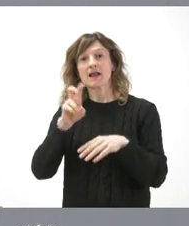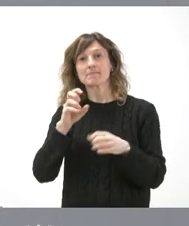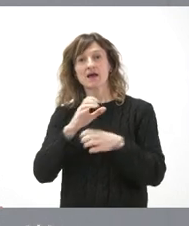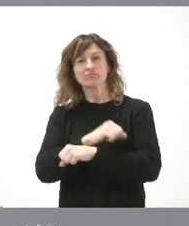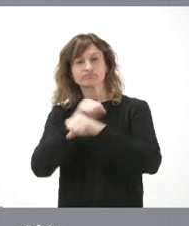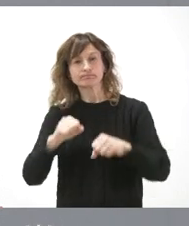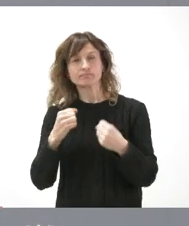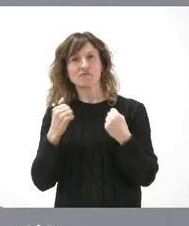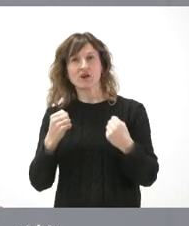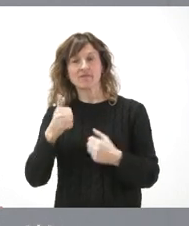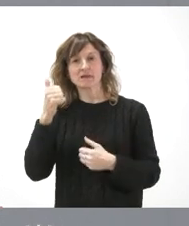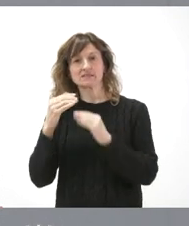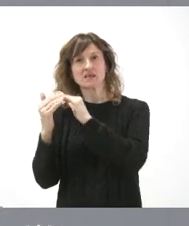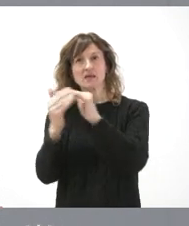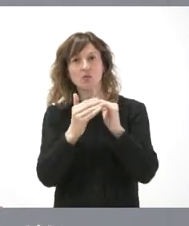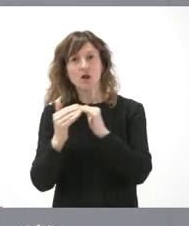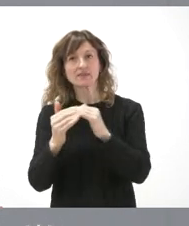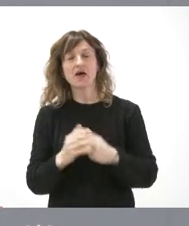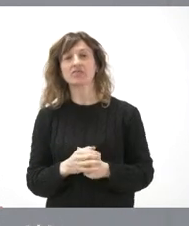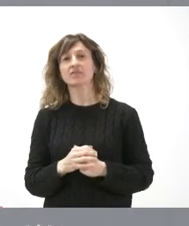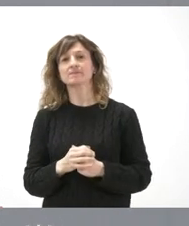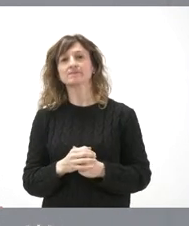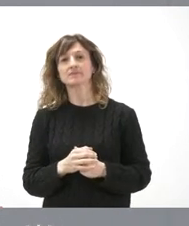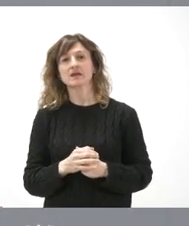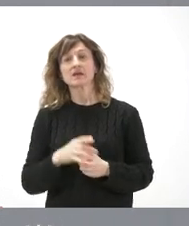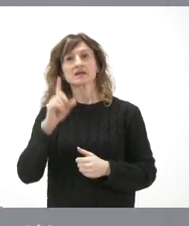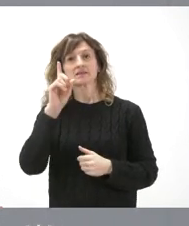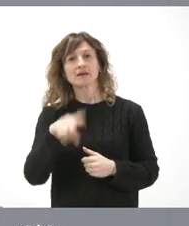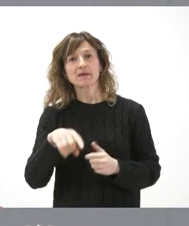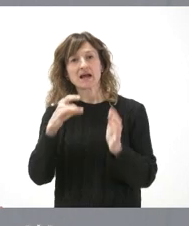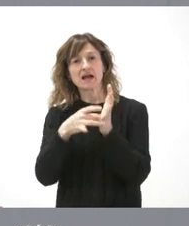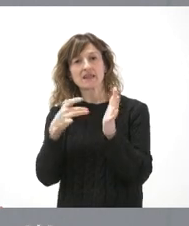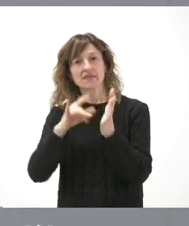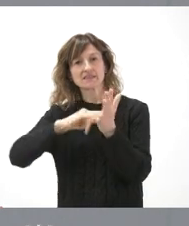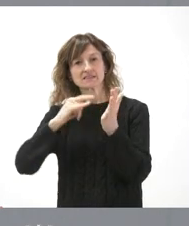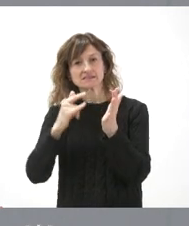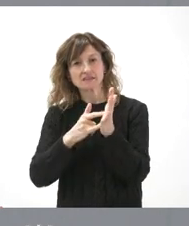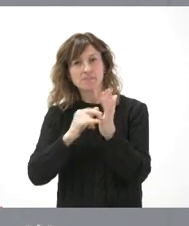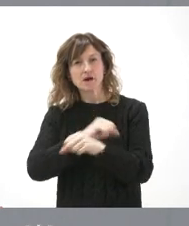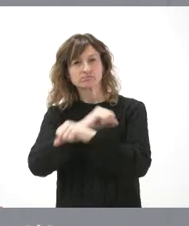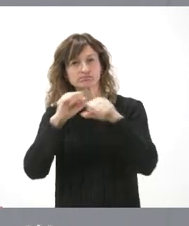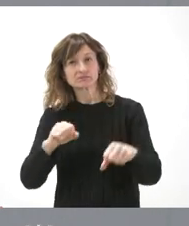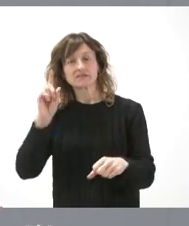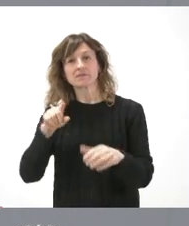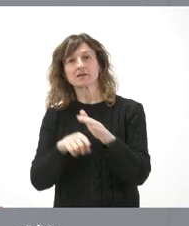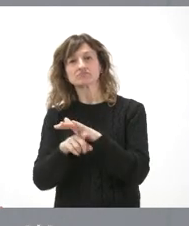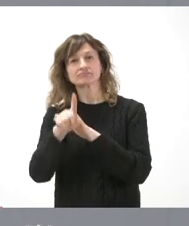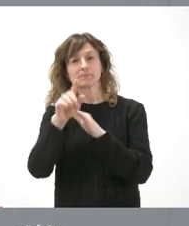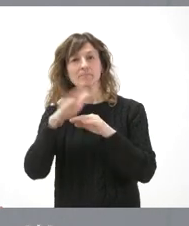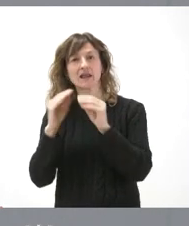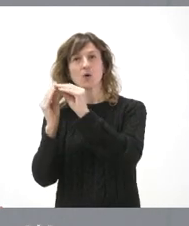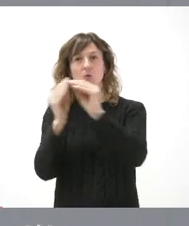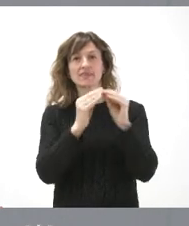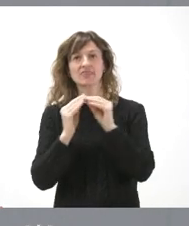la igualdad, para fortalecer la calidad del sistema y para avanzar hacia la unidad. Lo que es